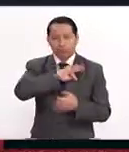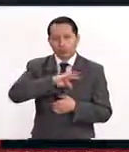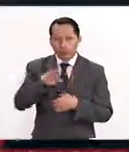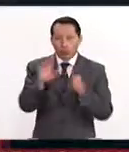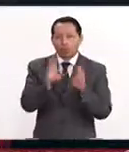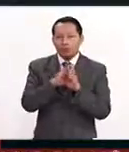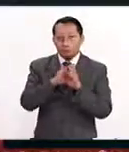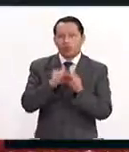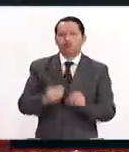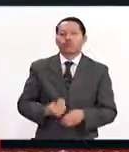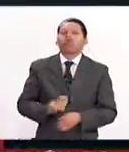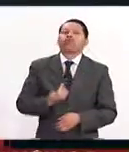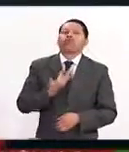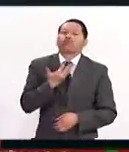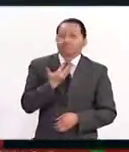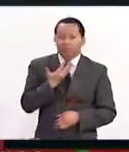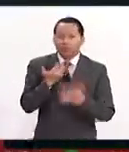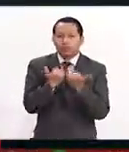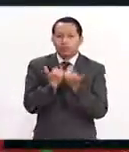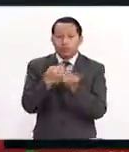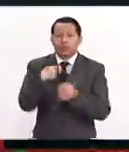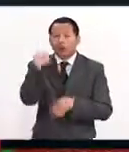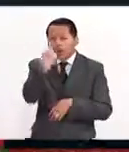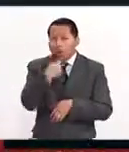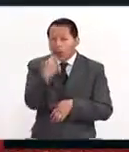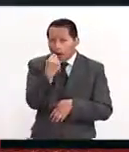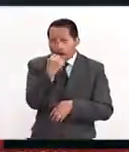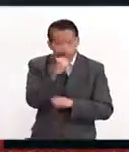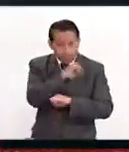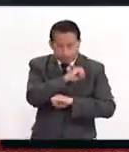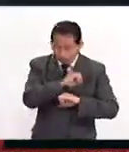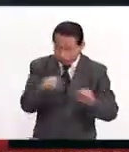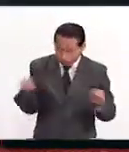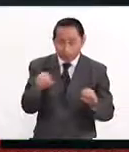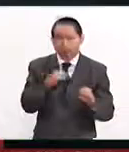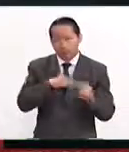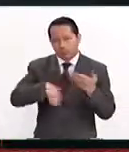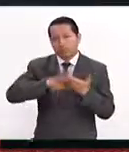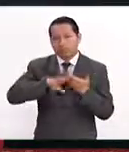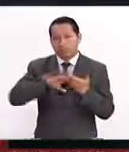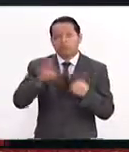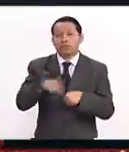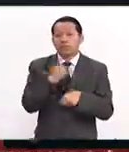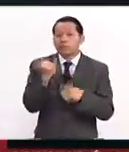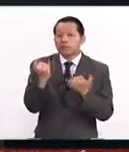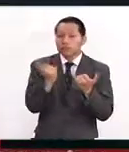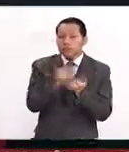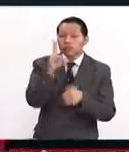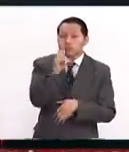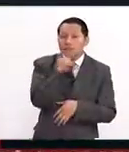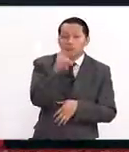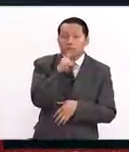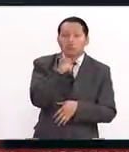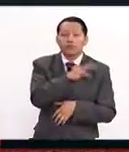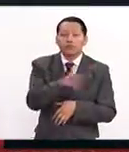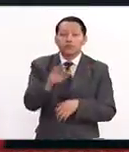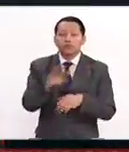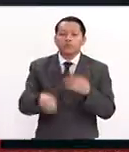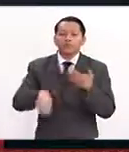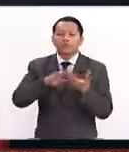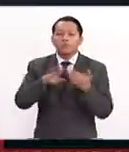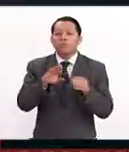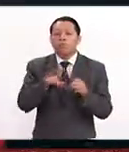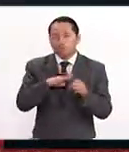del reflujo, a través de pasar muchas horas sin alimento. Todas las vías respiratorias pueden desembocar en alterar